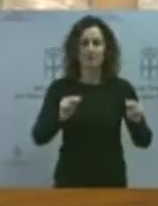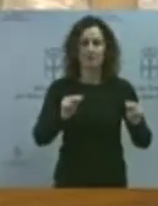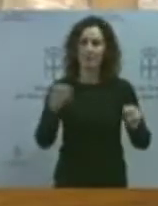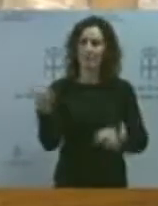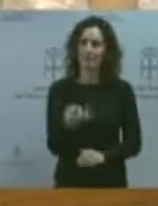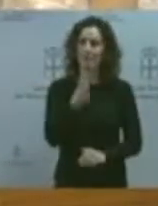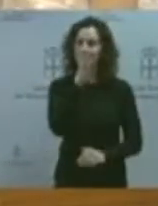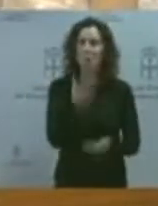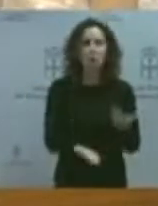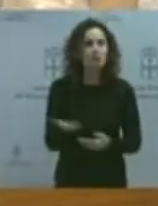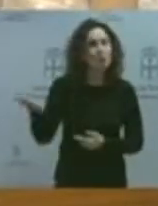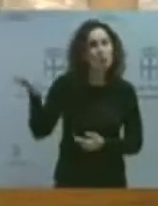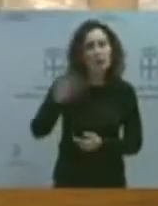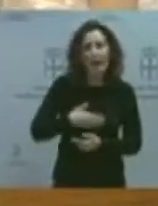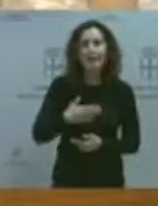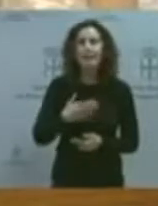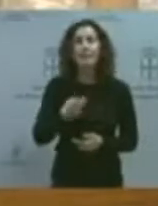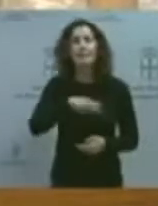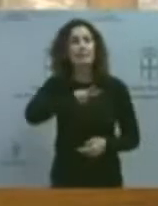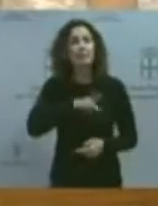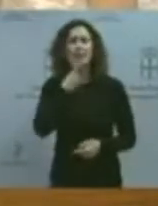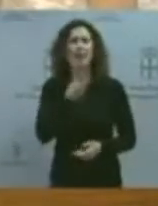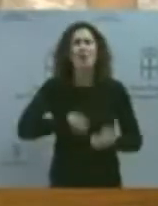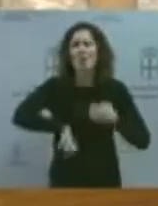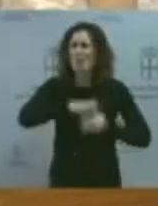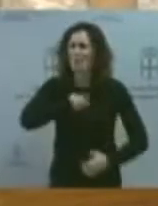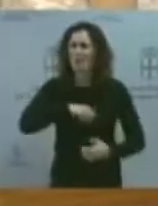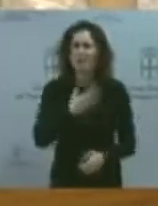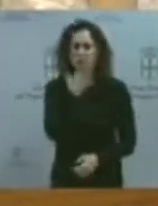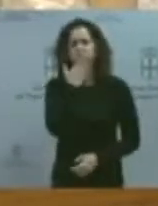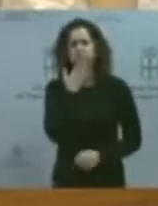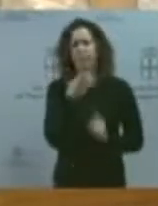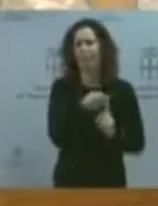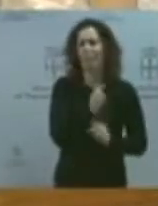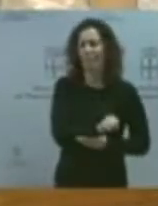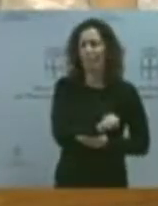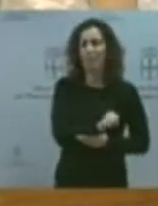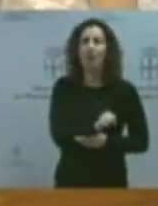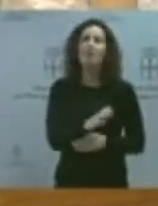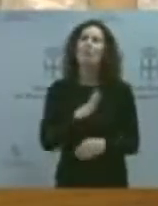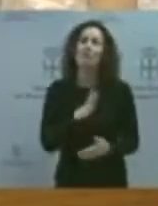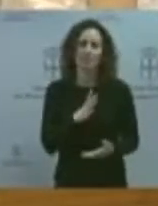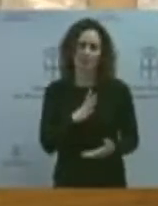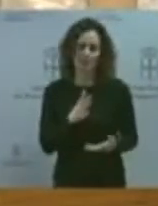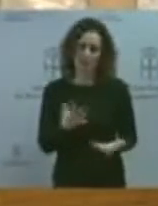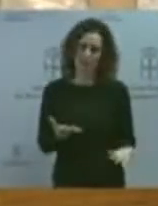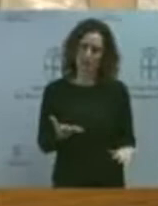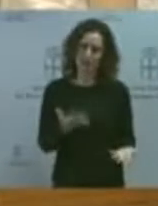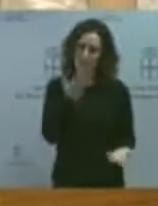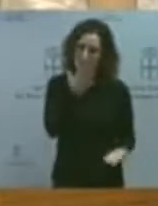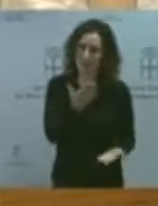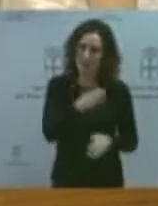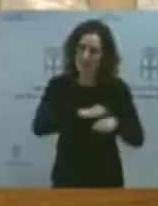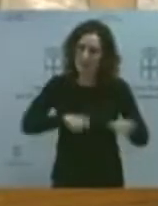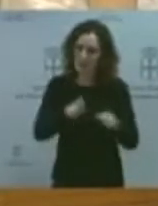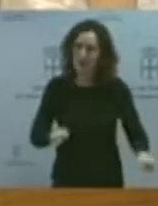era ridículo dedicar el tiempo a esto y yo le pido que no se resigne a algo que la mayoría de la población ve que es injusto en comparación con otras comunidades autónomas.